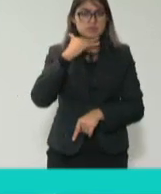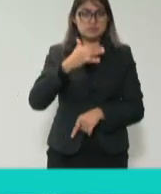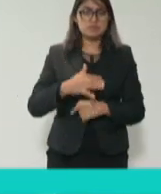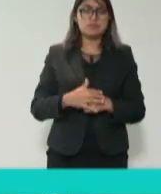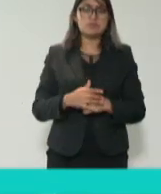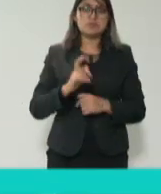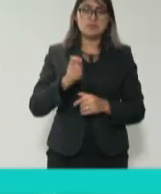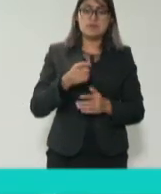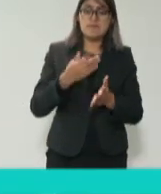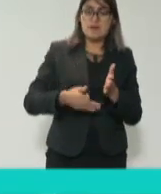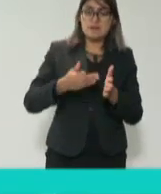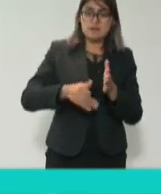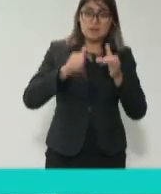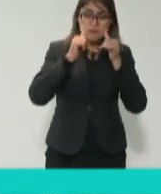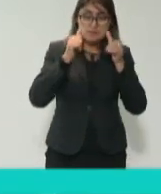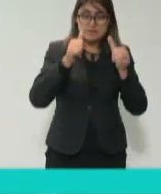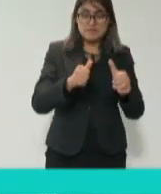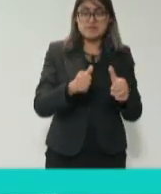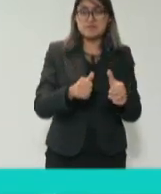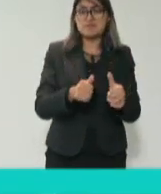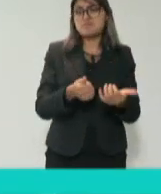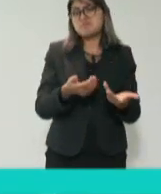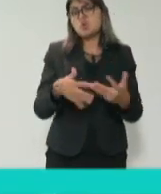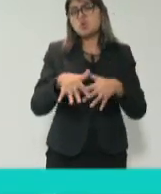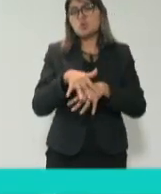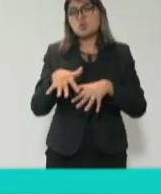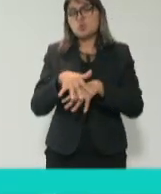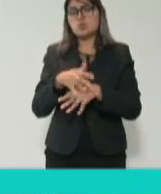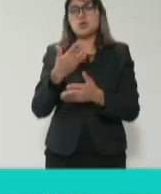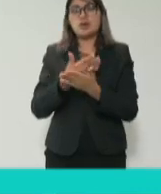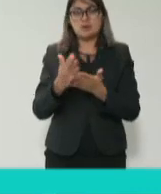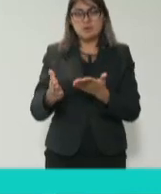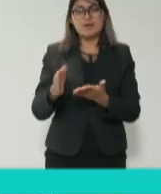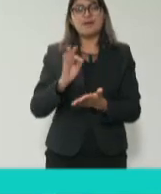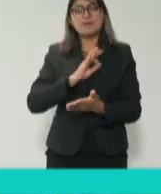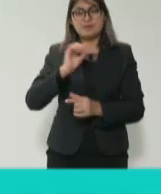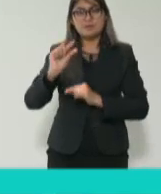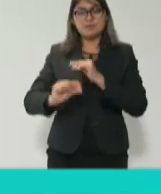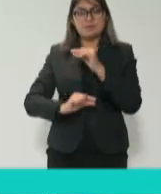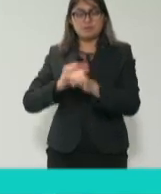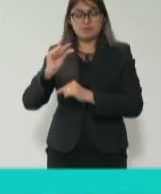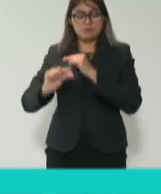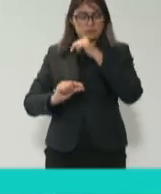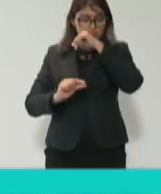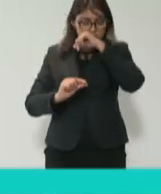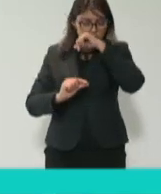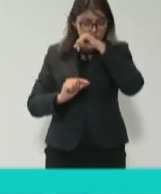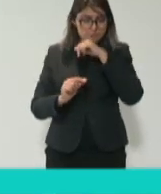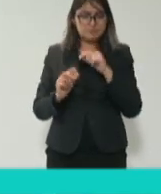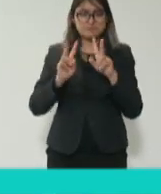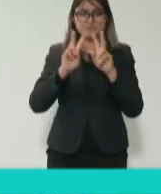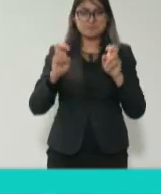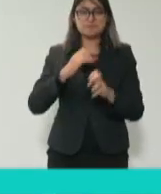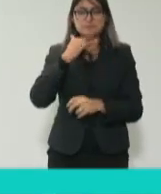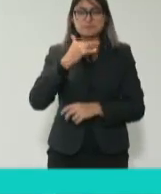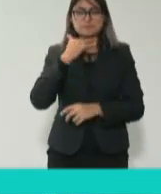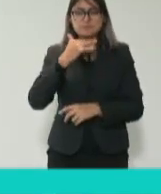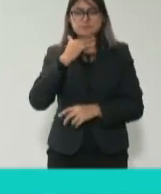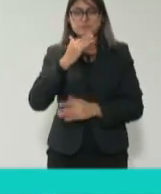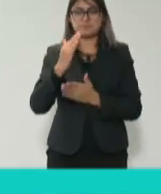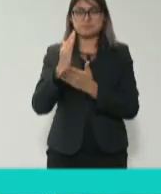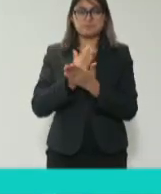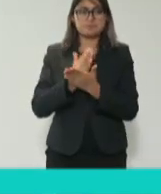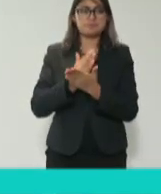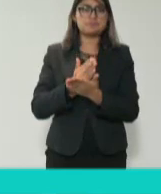abatiríamos un poco el tema de corrupción. Ya podremos también meternos a otras circunstancias que tienden de manera directa